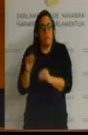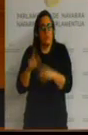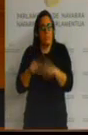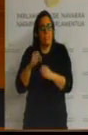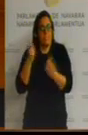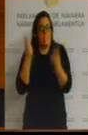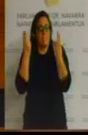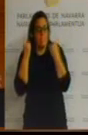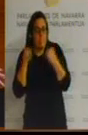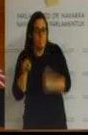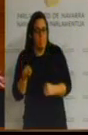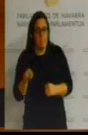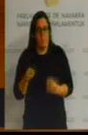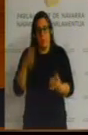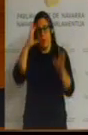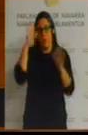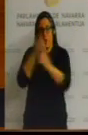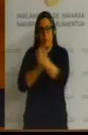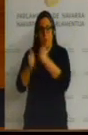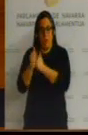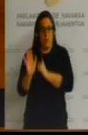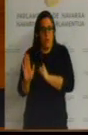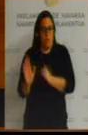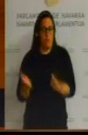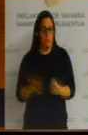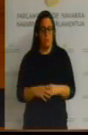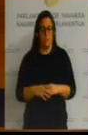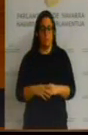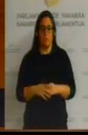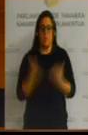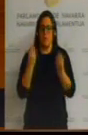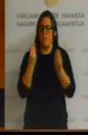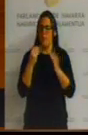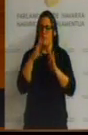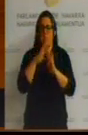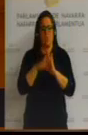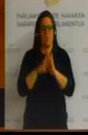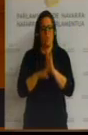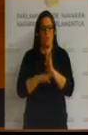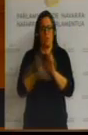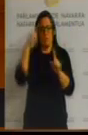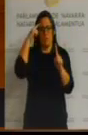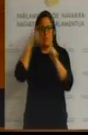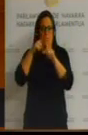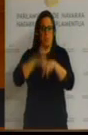Que, por cierto, son prioritarias, por supuesto. Demasiadas condiciones para un medio largo plazo.